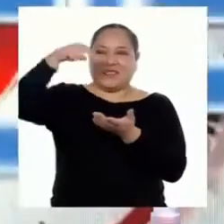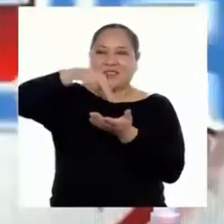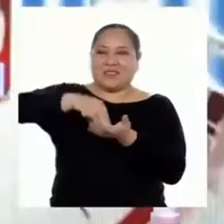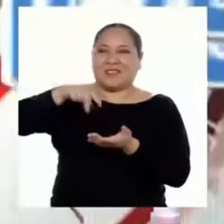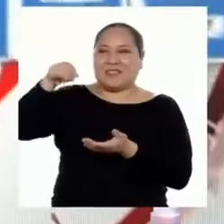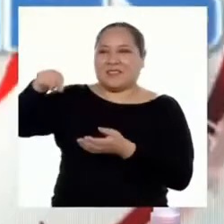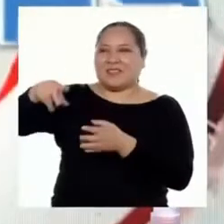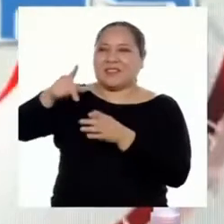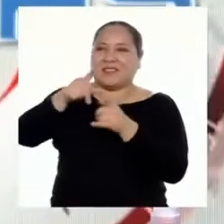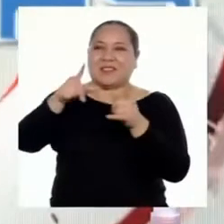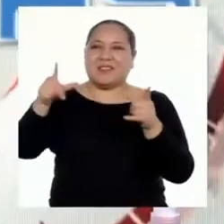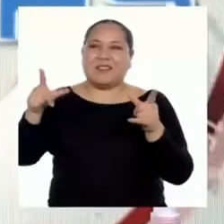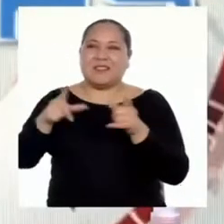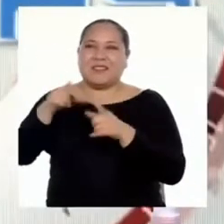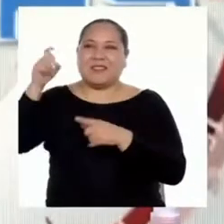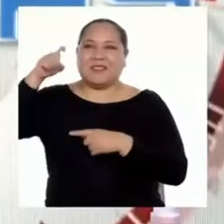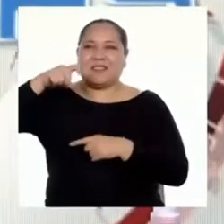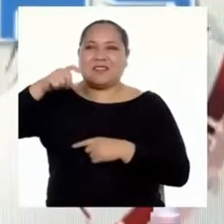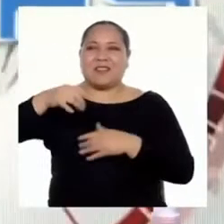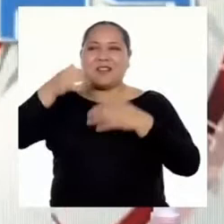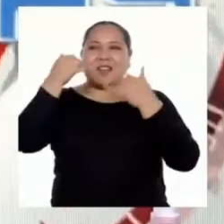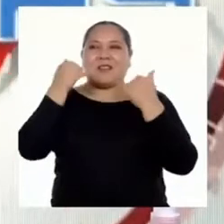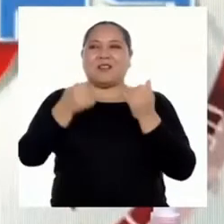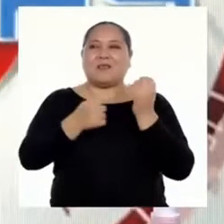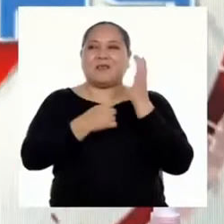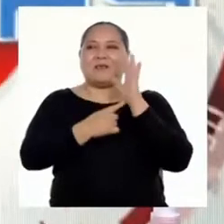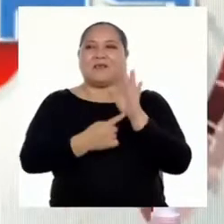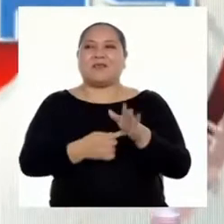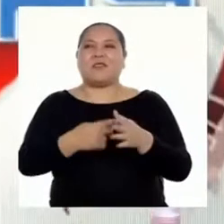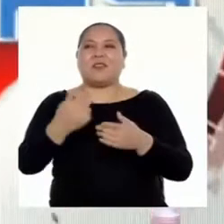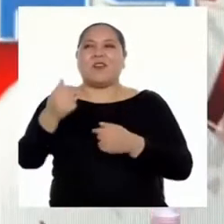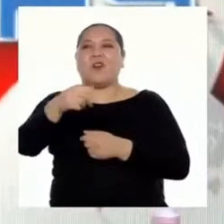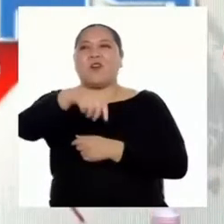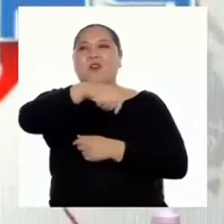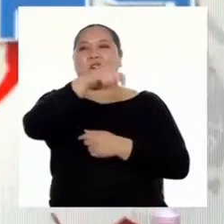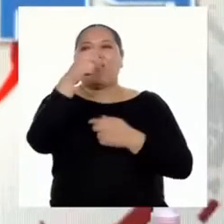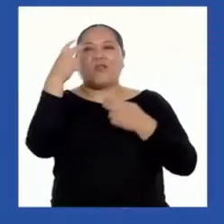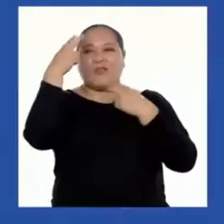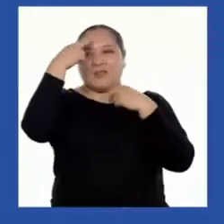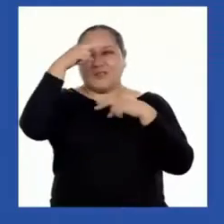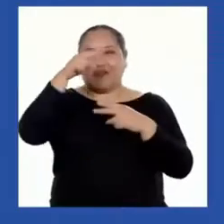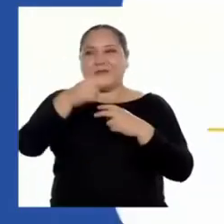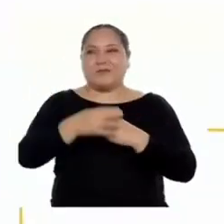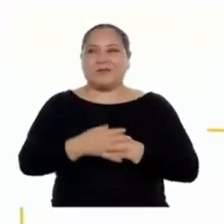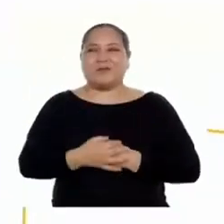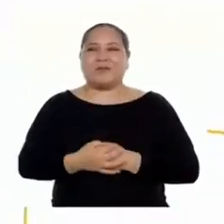se le necesita. Vamos ahora con nuestra siguiente noticia.